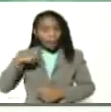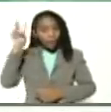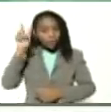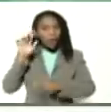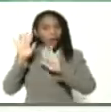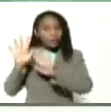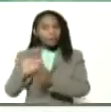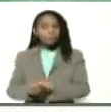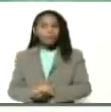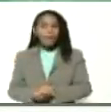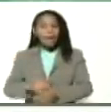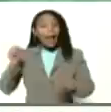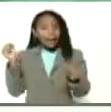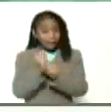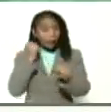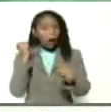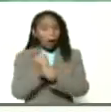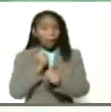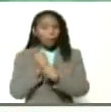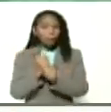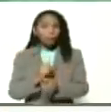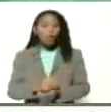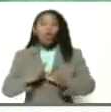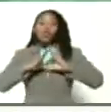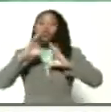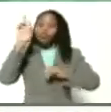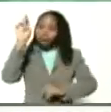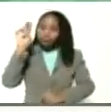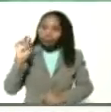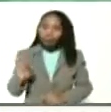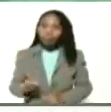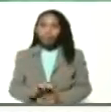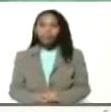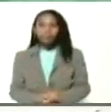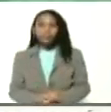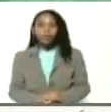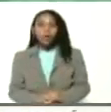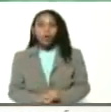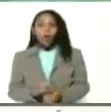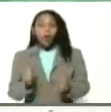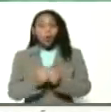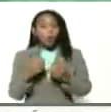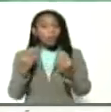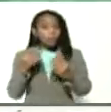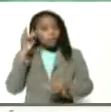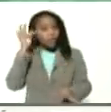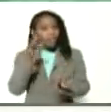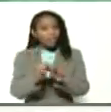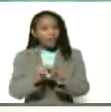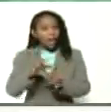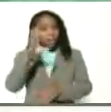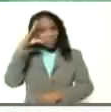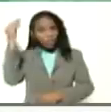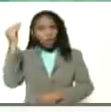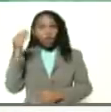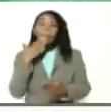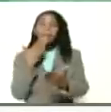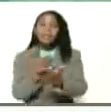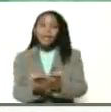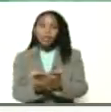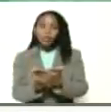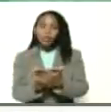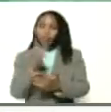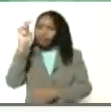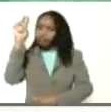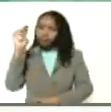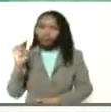Y en la que trabajamos todos los días, con mucha fe en Dios, pidiendo todos los días